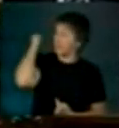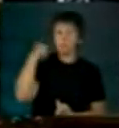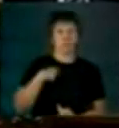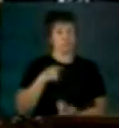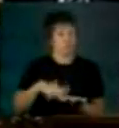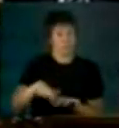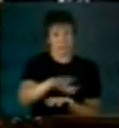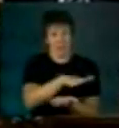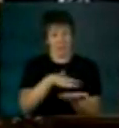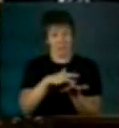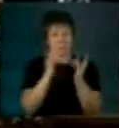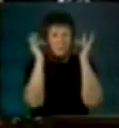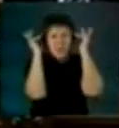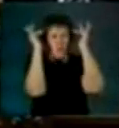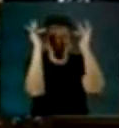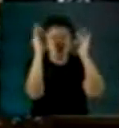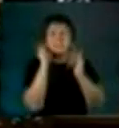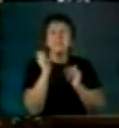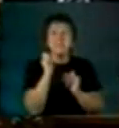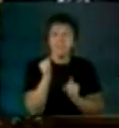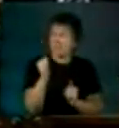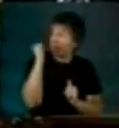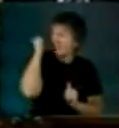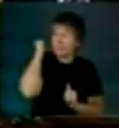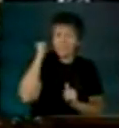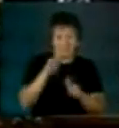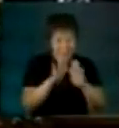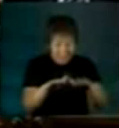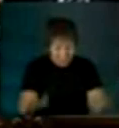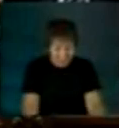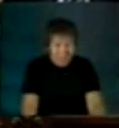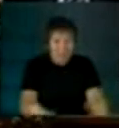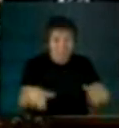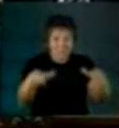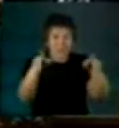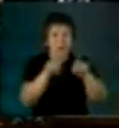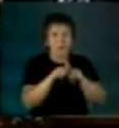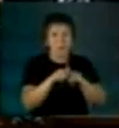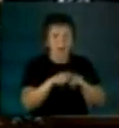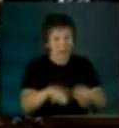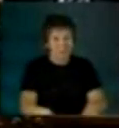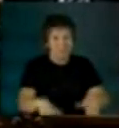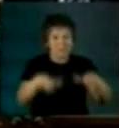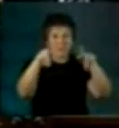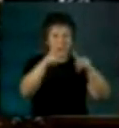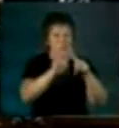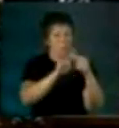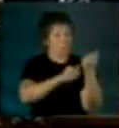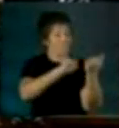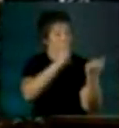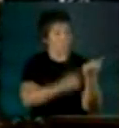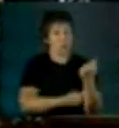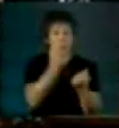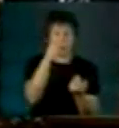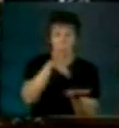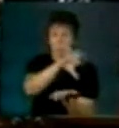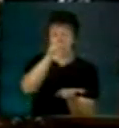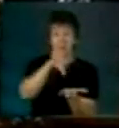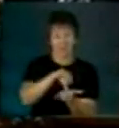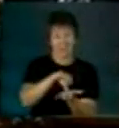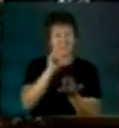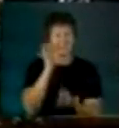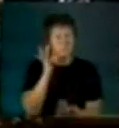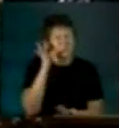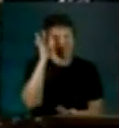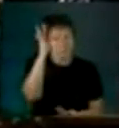De la educación depende en buena parte de las potencialidades productivas de un país. Pero también depende